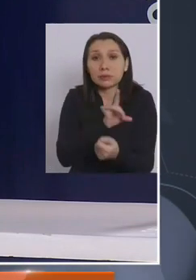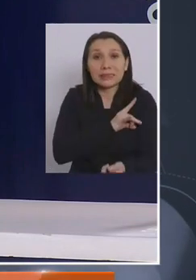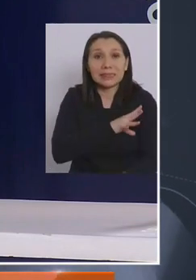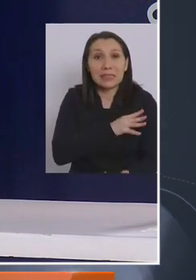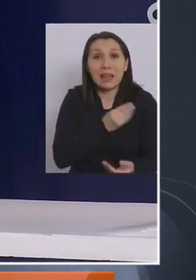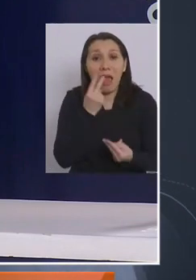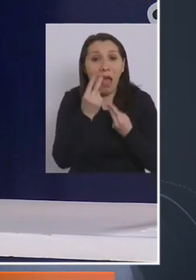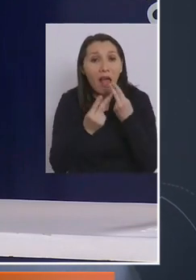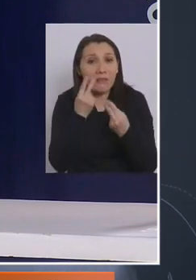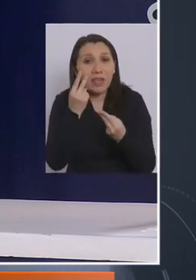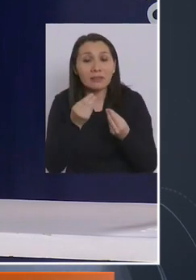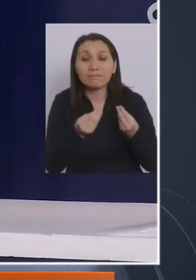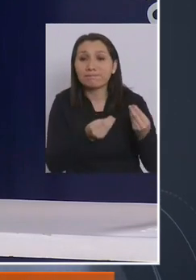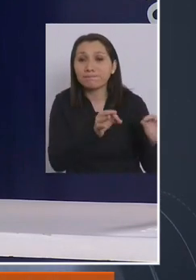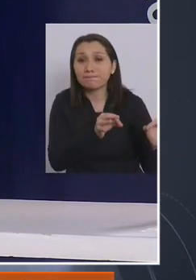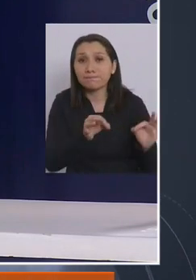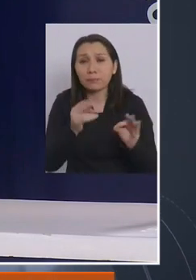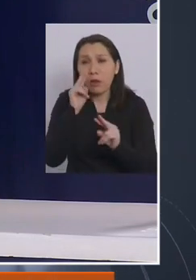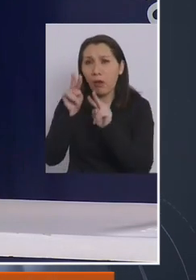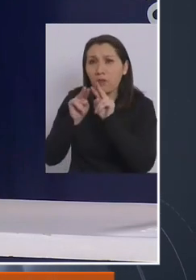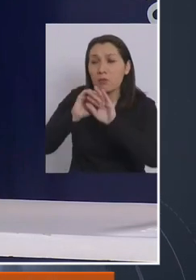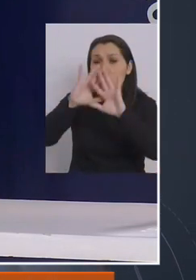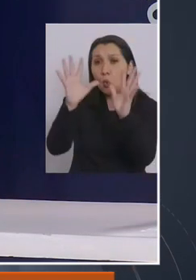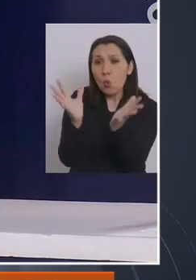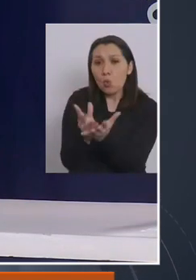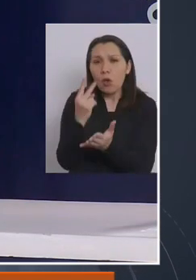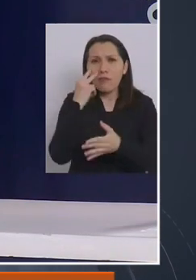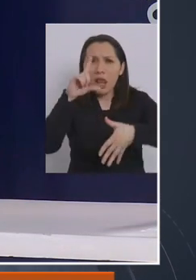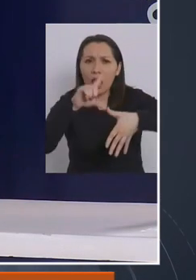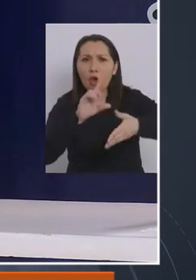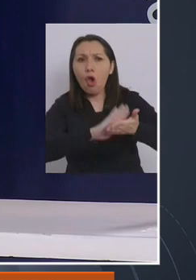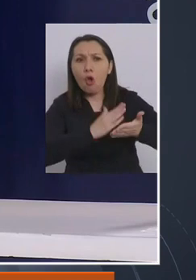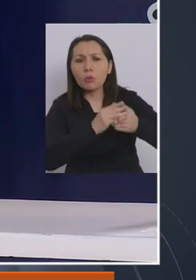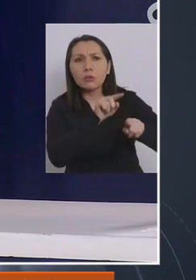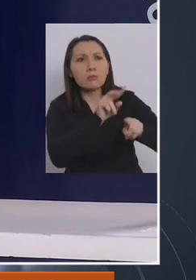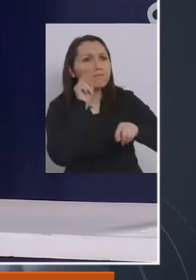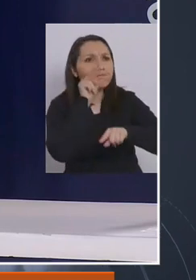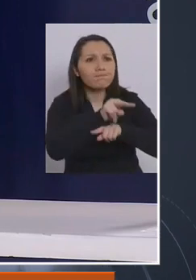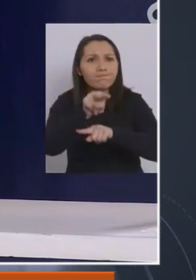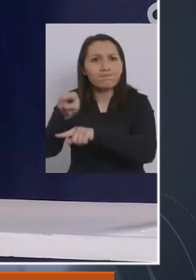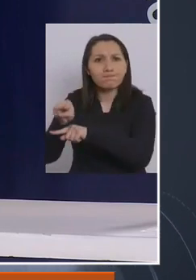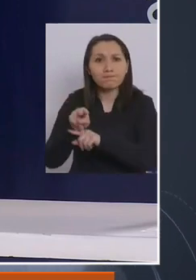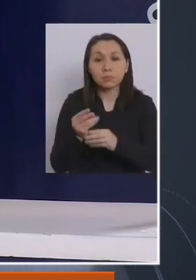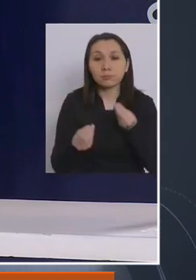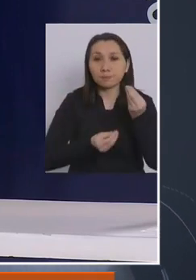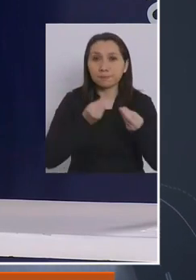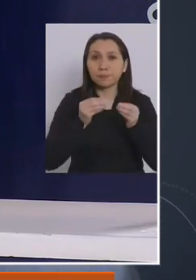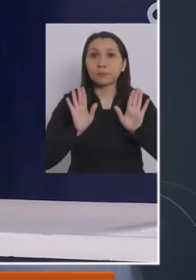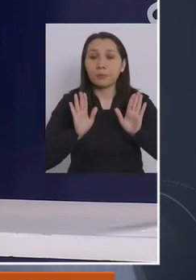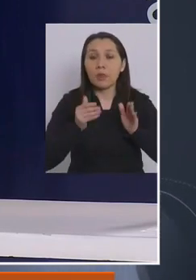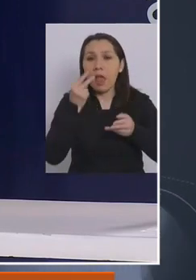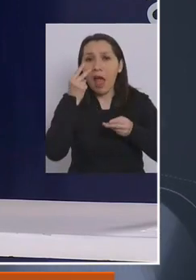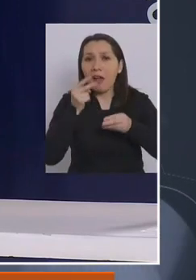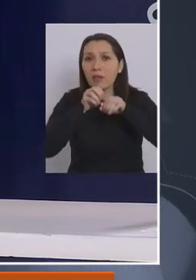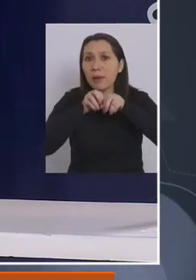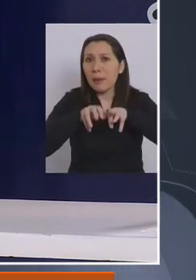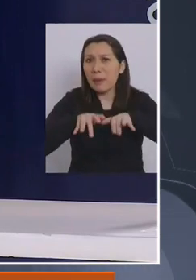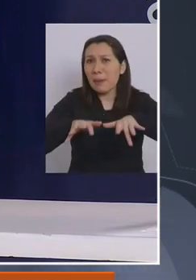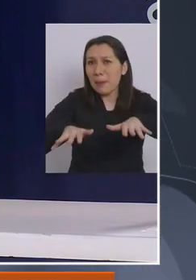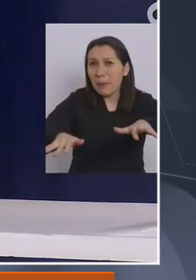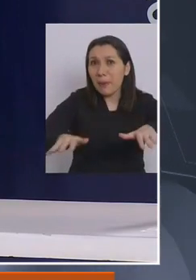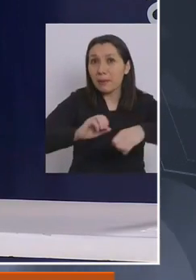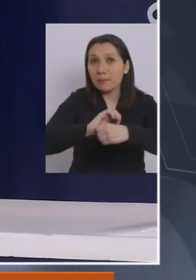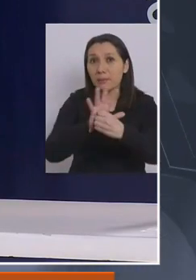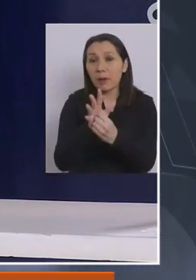país, cómo va evolucionando la pandemia en el mundo y en el resto de Latinoamérica, por lo tanto, en función del avance de la pandemia